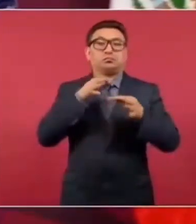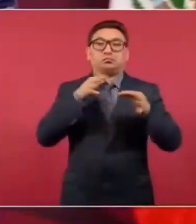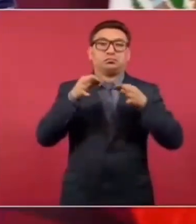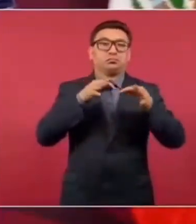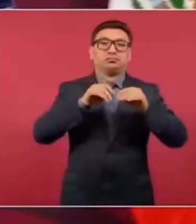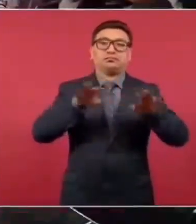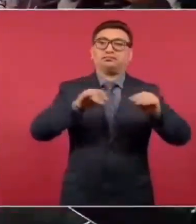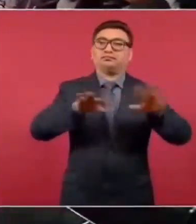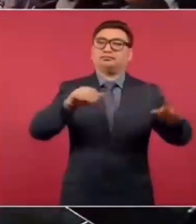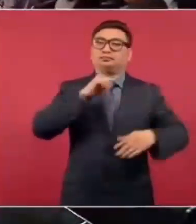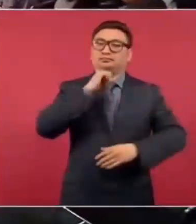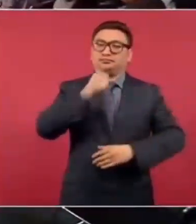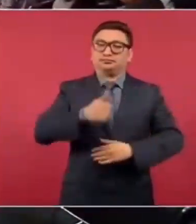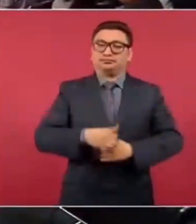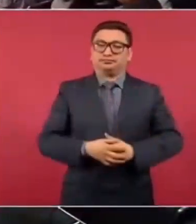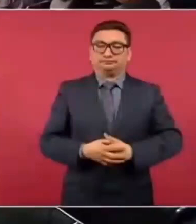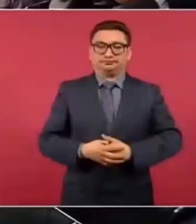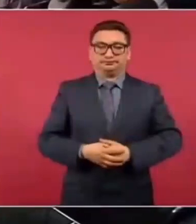medios.